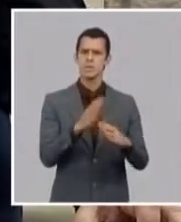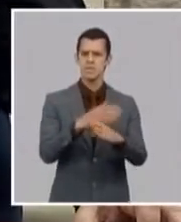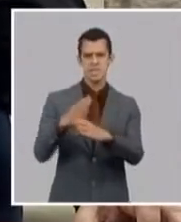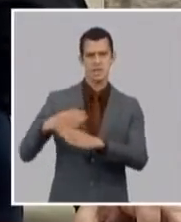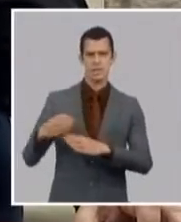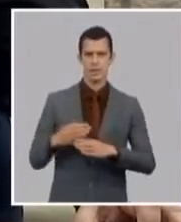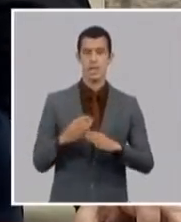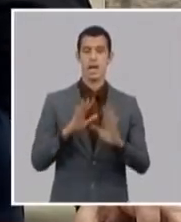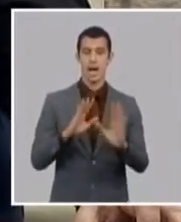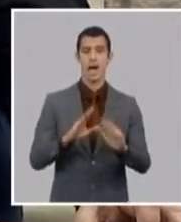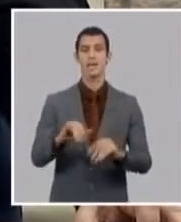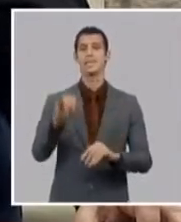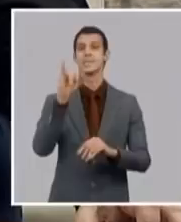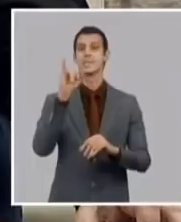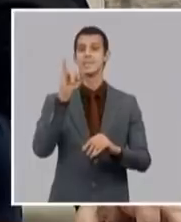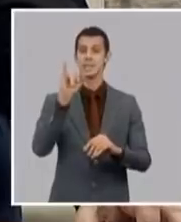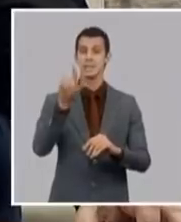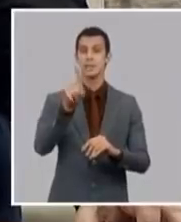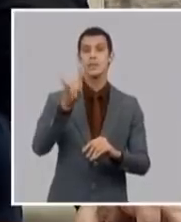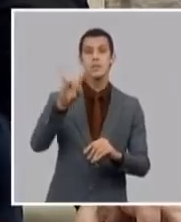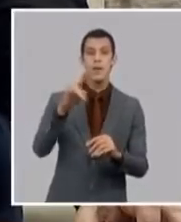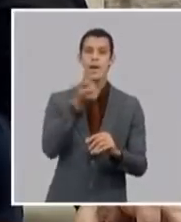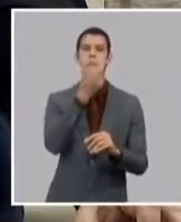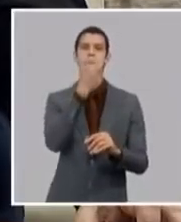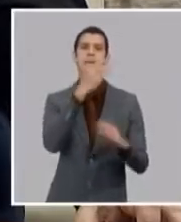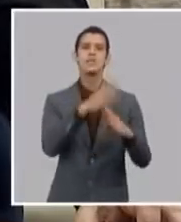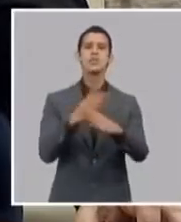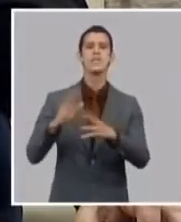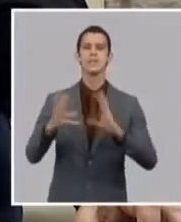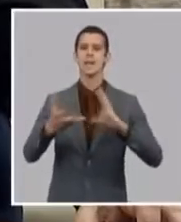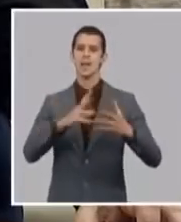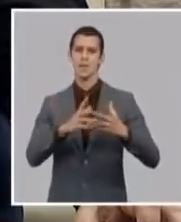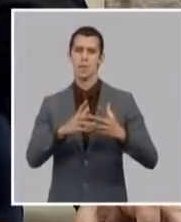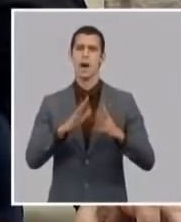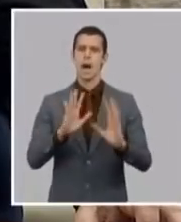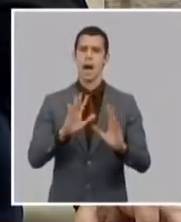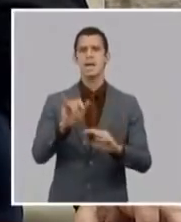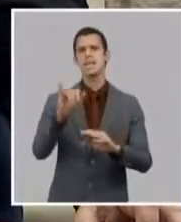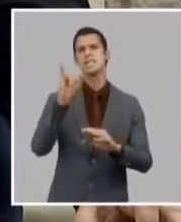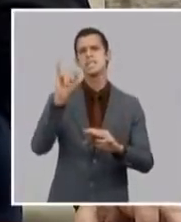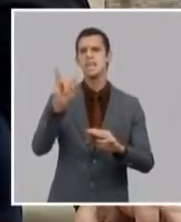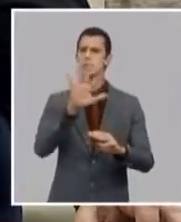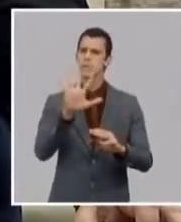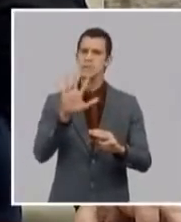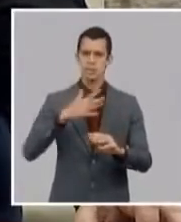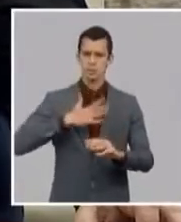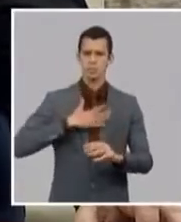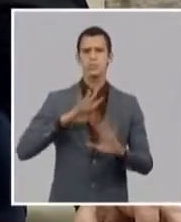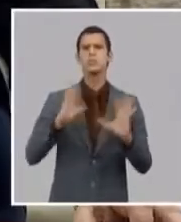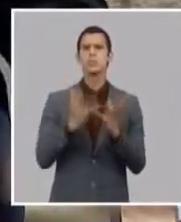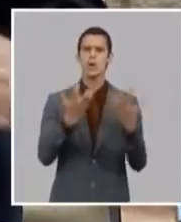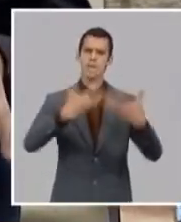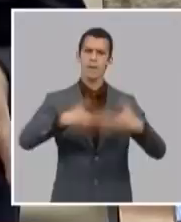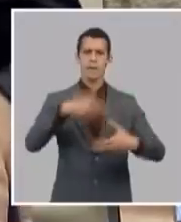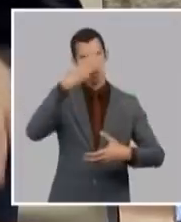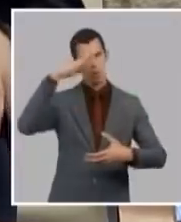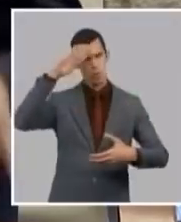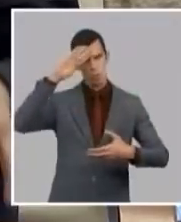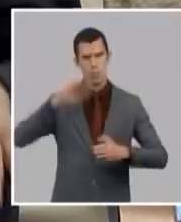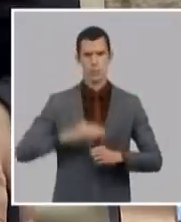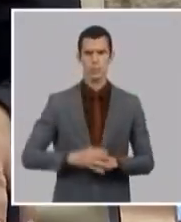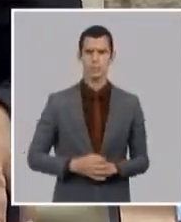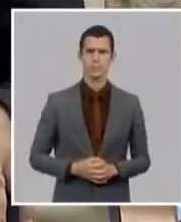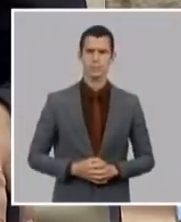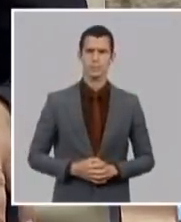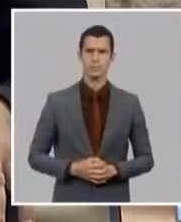de esos 619 medicamentos son producidos por la industria nacional ser producido